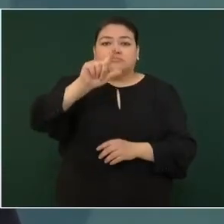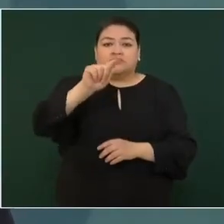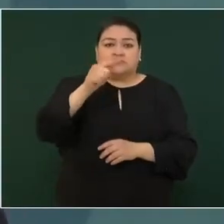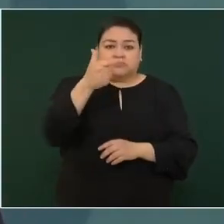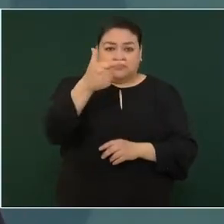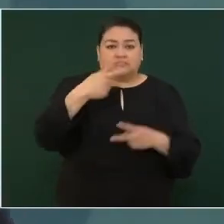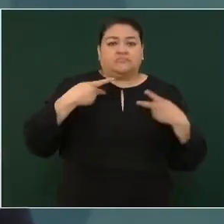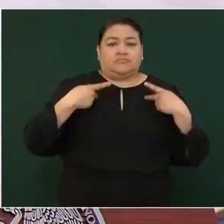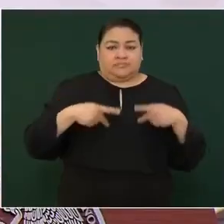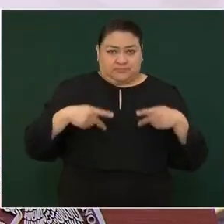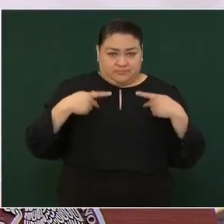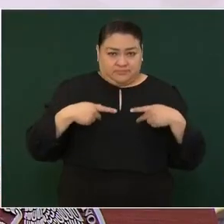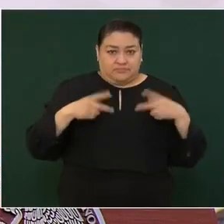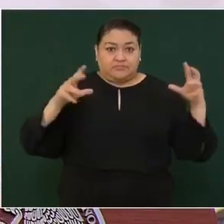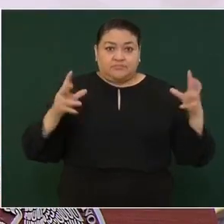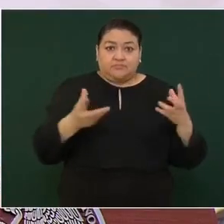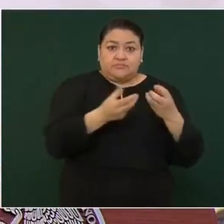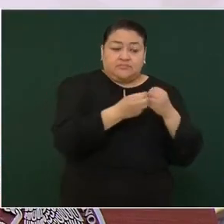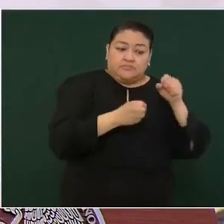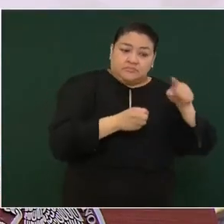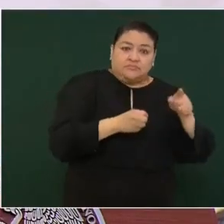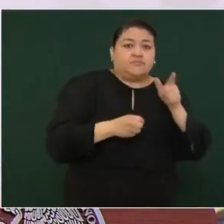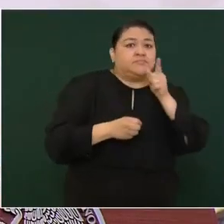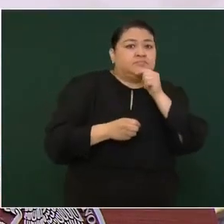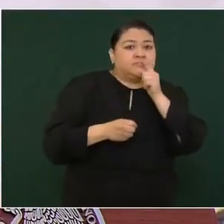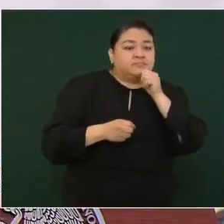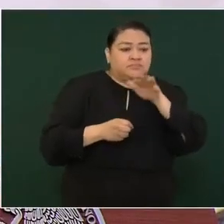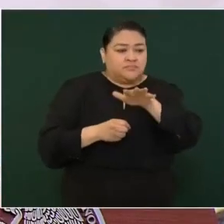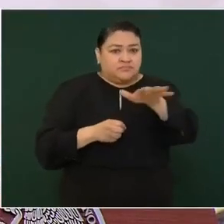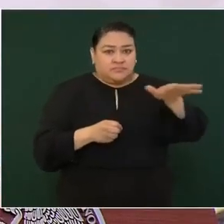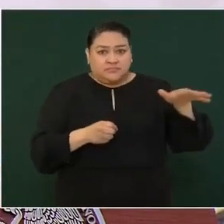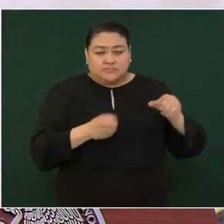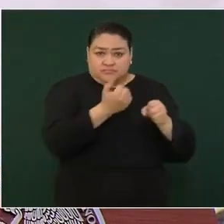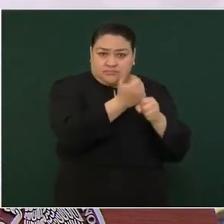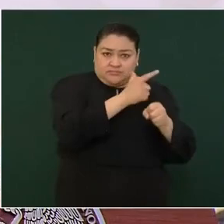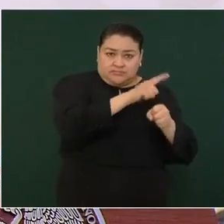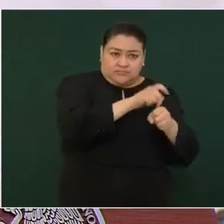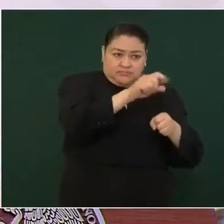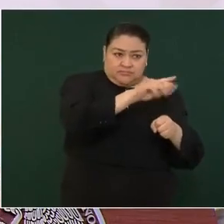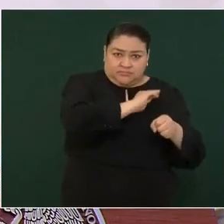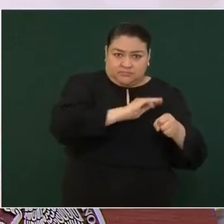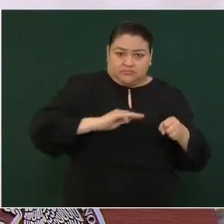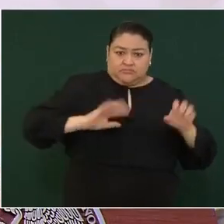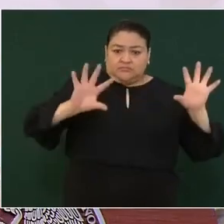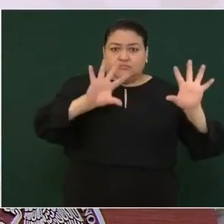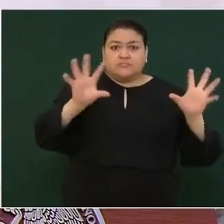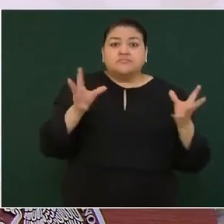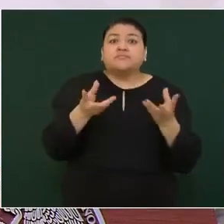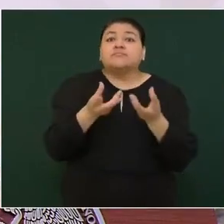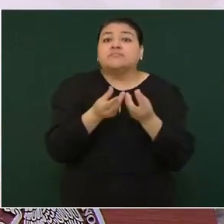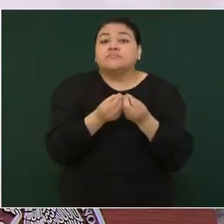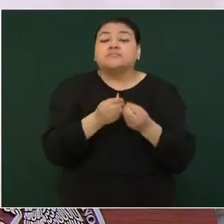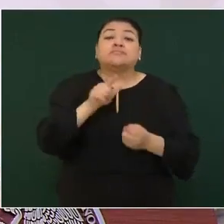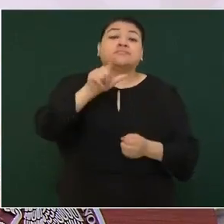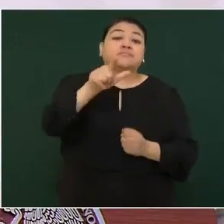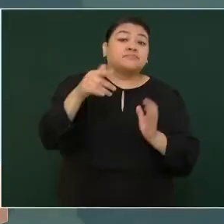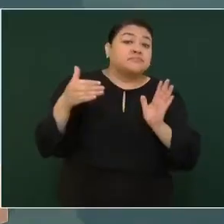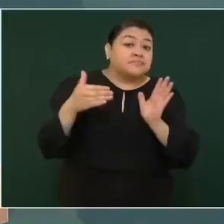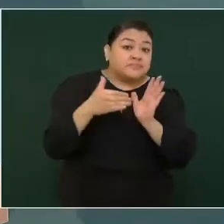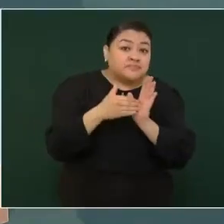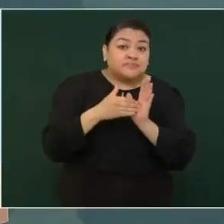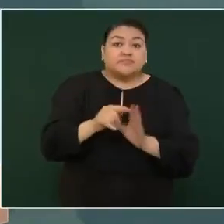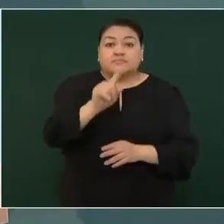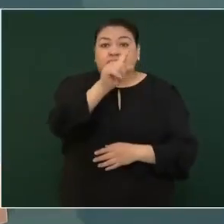elementos, que sumados a las fuerzas operativas en el ámbito estatal y municipal, hacen un gran total de 17 mil